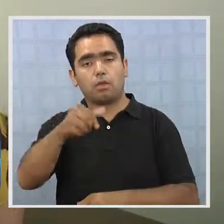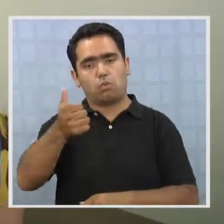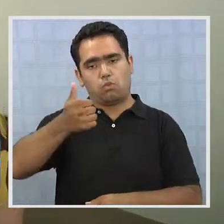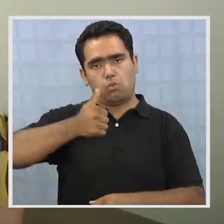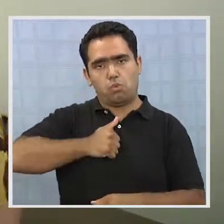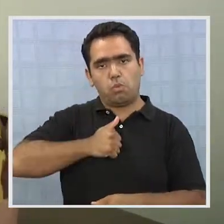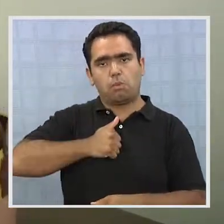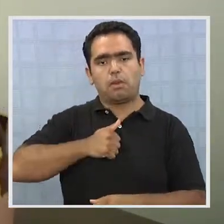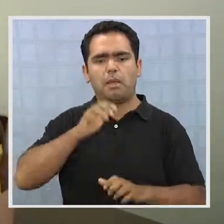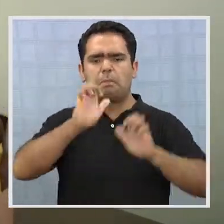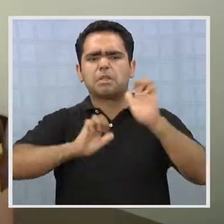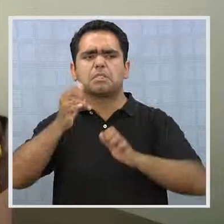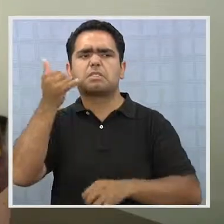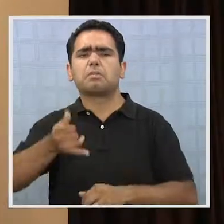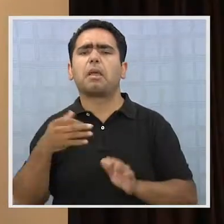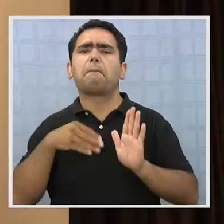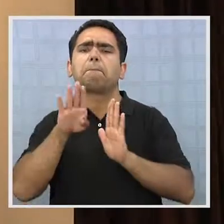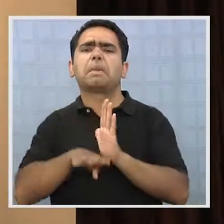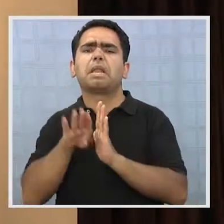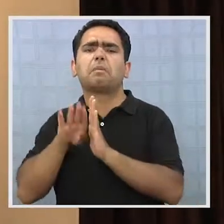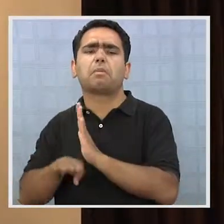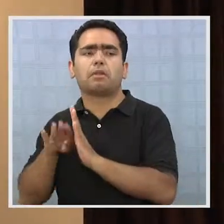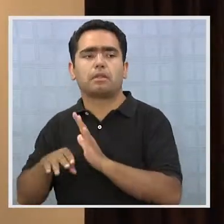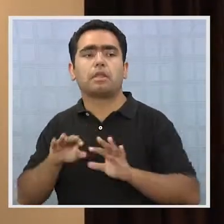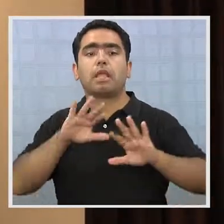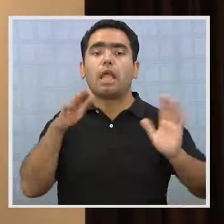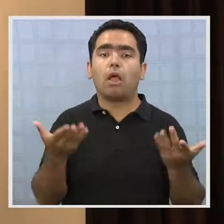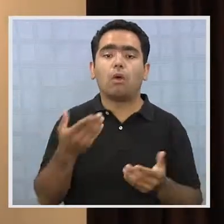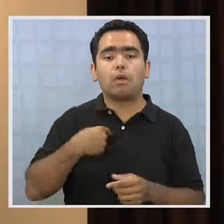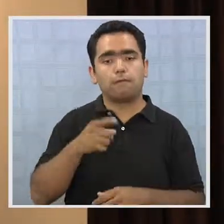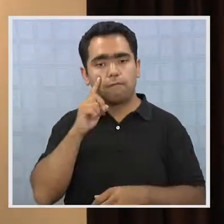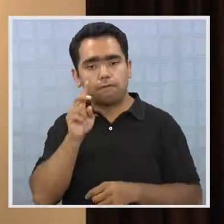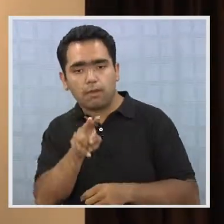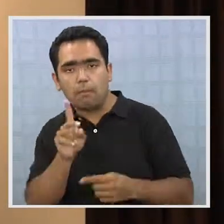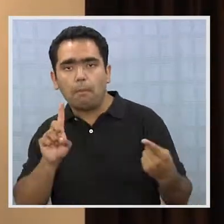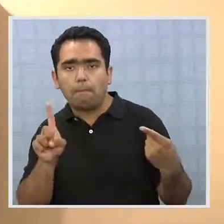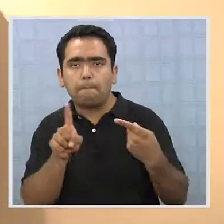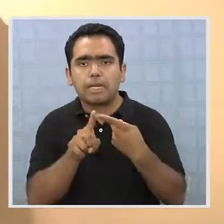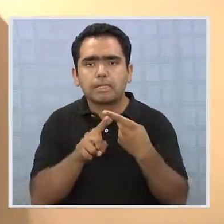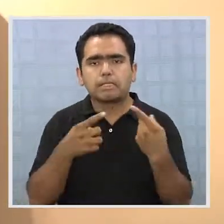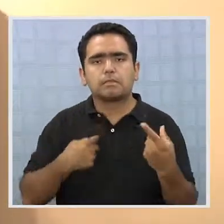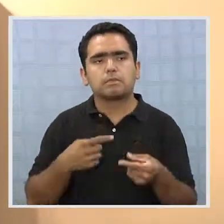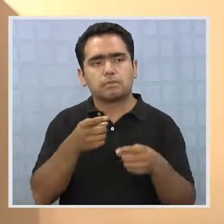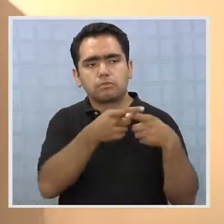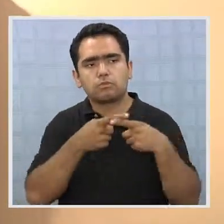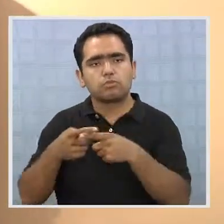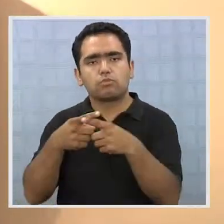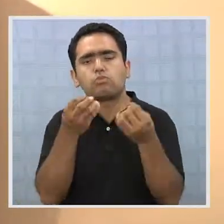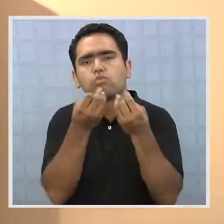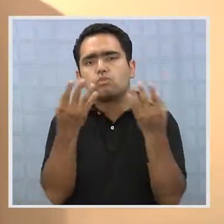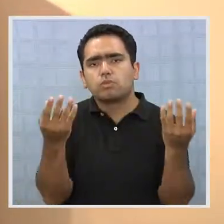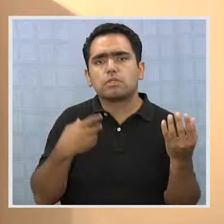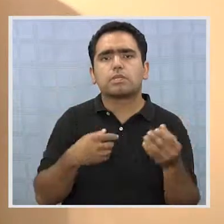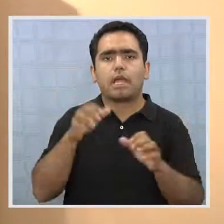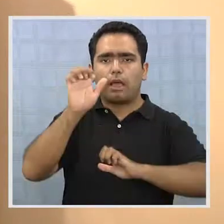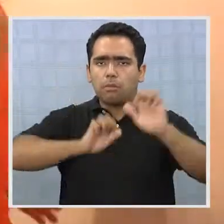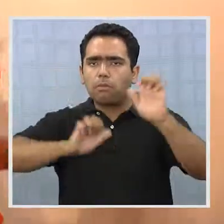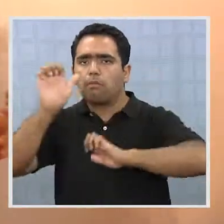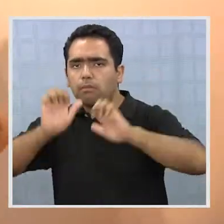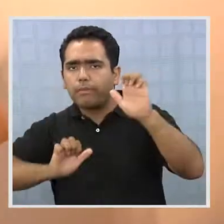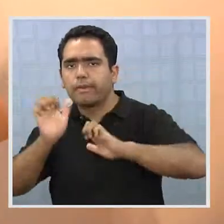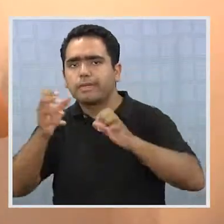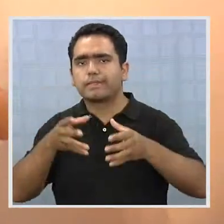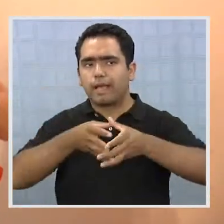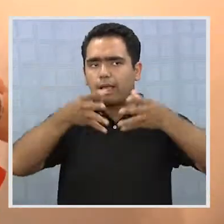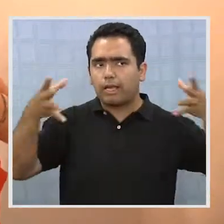cumplir con lo mínimo. Y este año hemos podido ver la participación social de muchas de ellas, de empresas grandes de